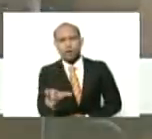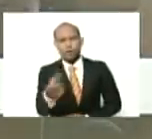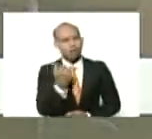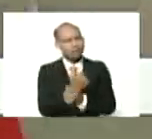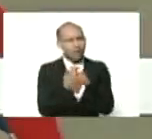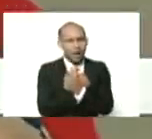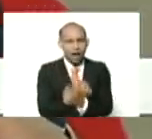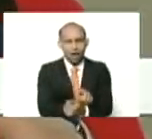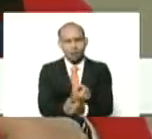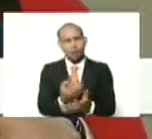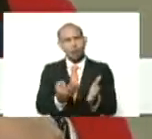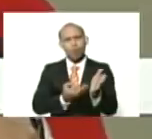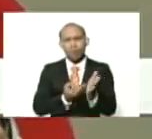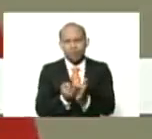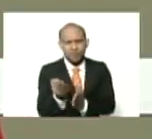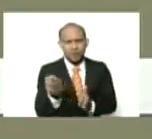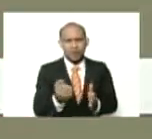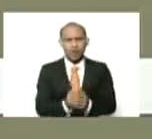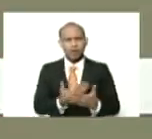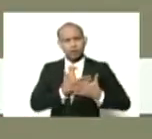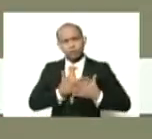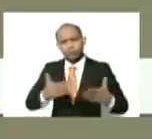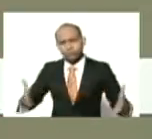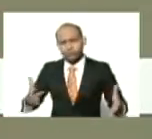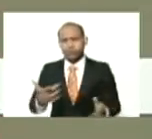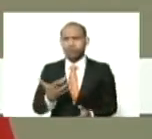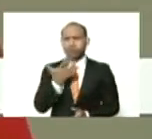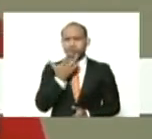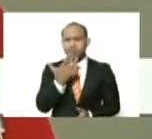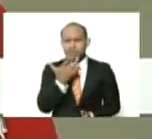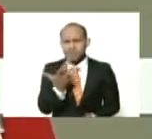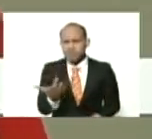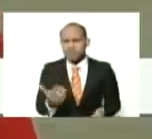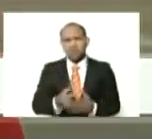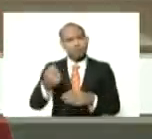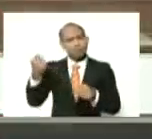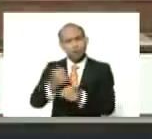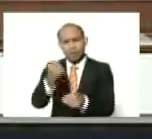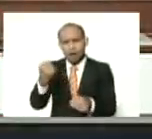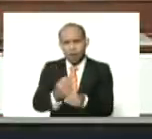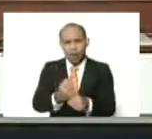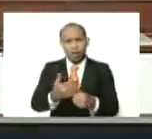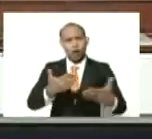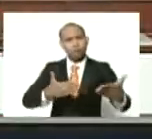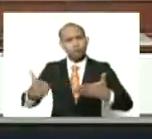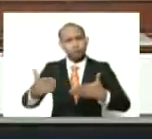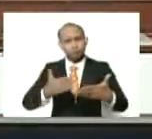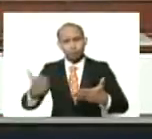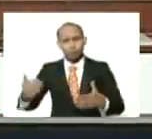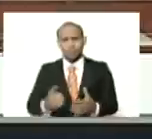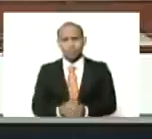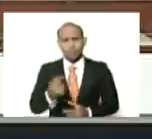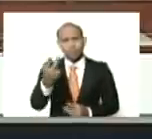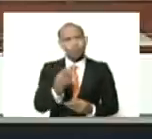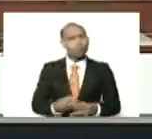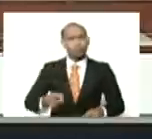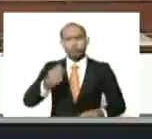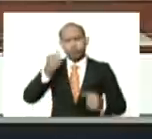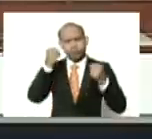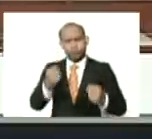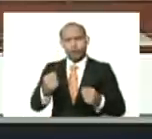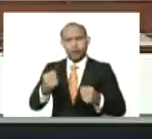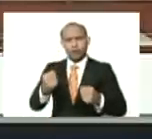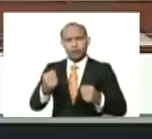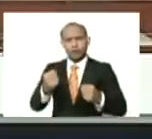amorosa, es noble, solidaria, sensible, trabajadora, colaboradora, y muy valiente,